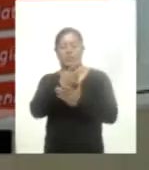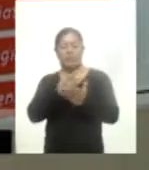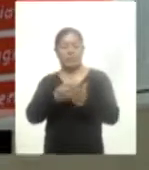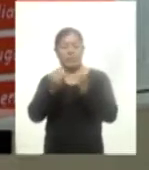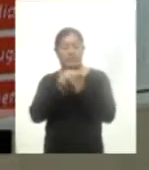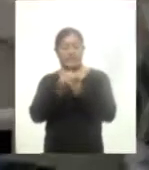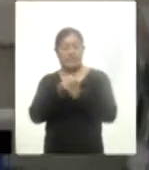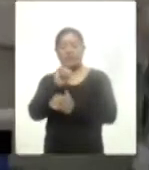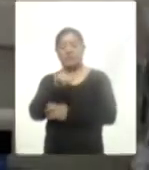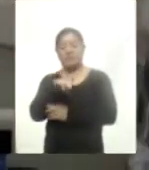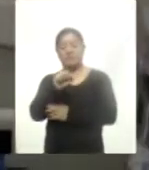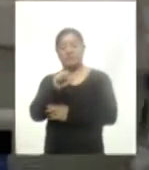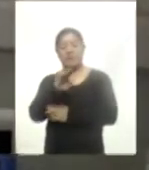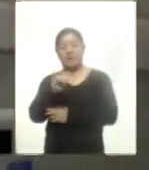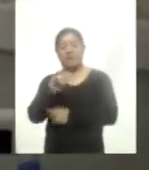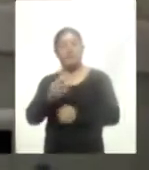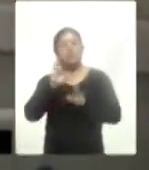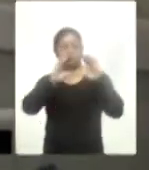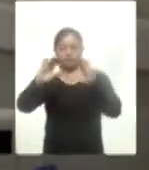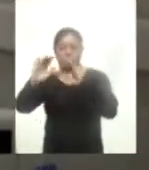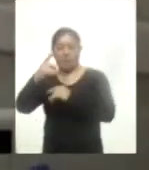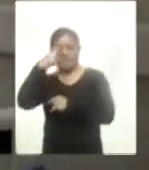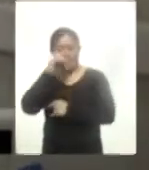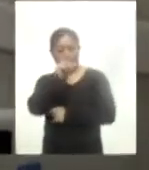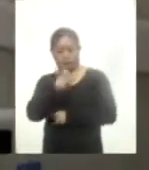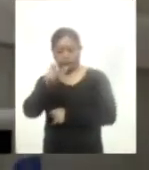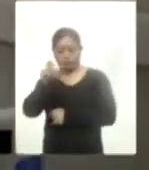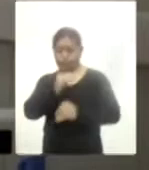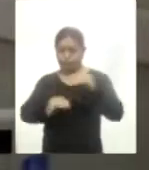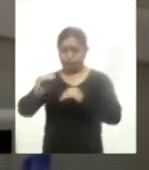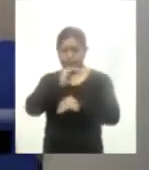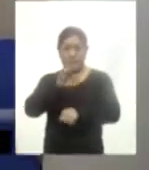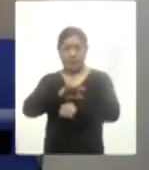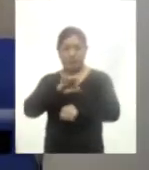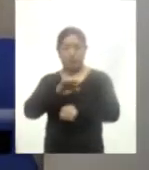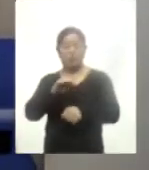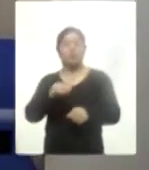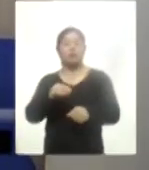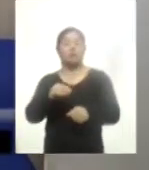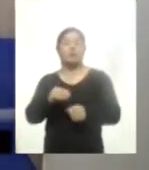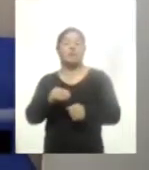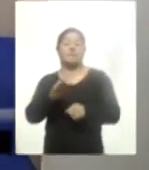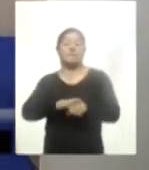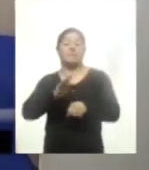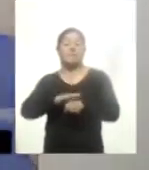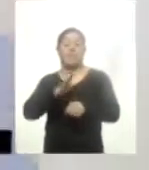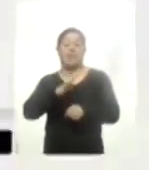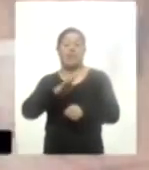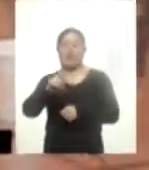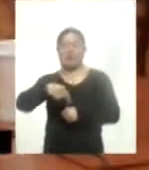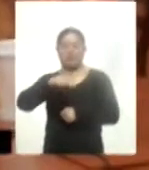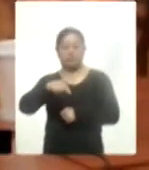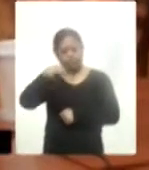posibilidad de formar recurso humano de alto nivel para incrementar el número de médicos residentes en Tlaxcala en beneficio de las familias.